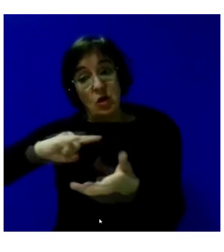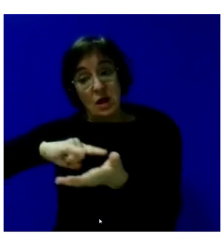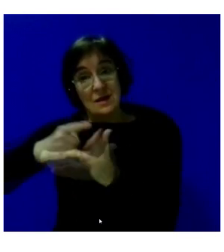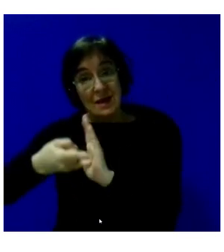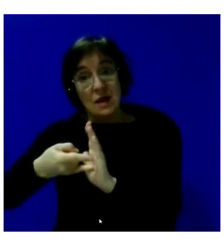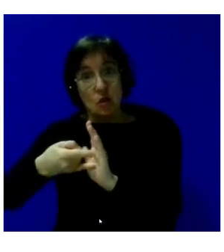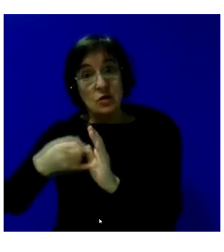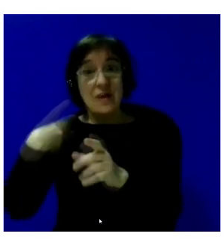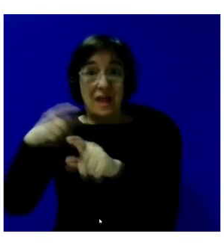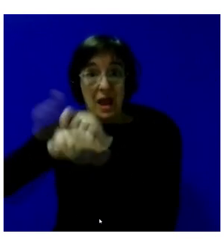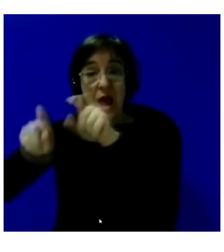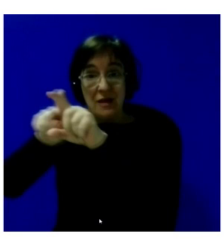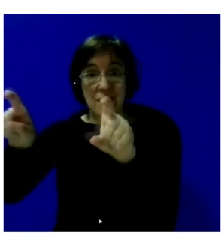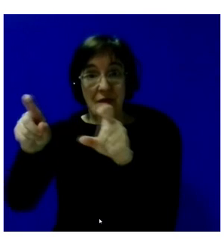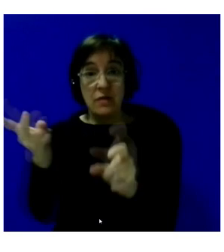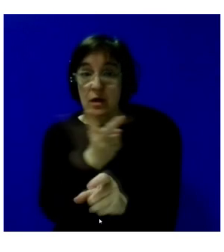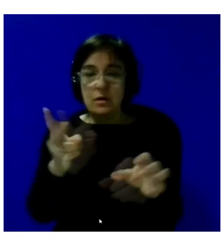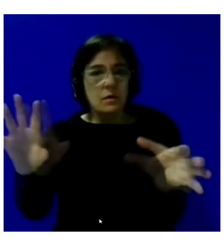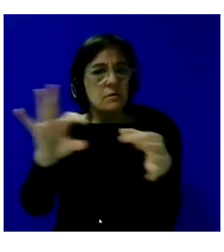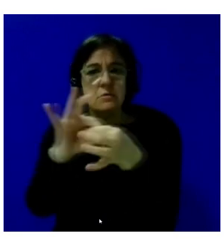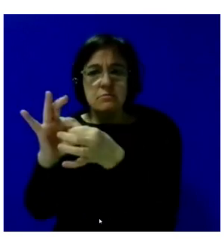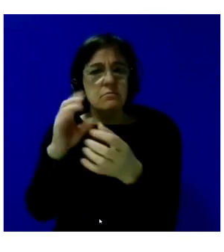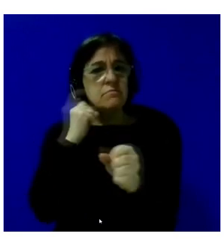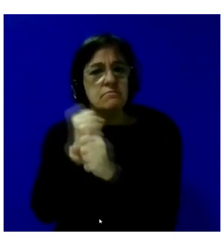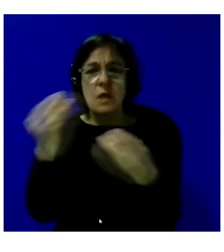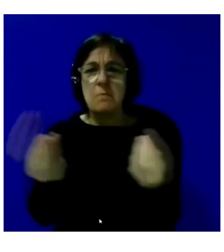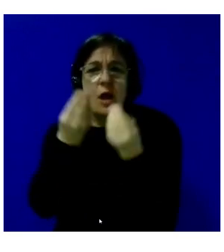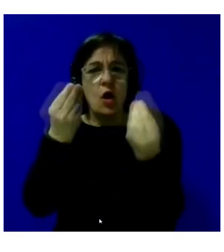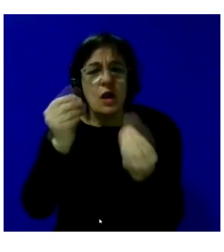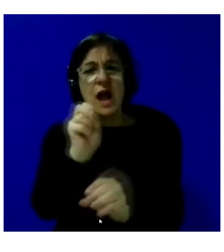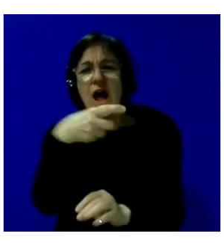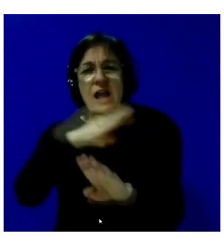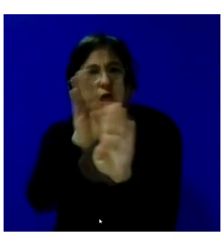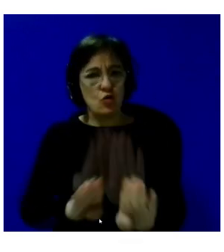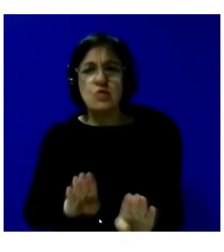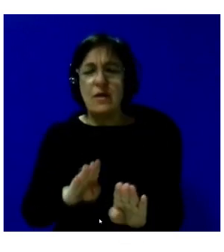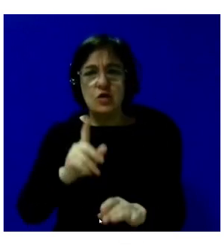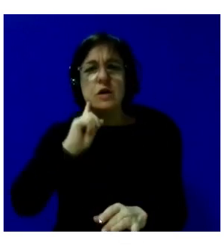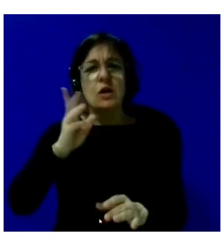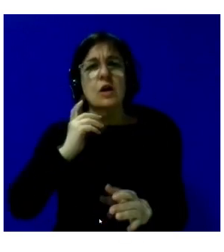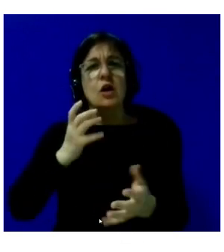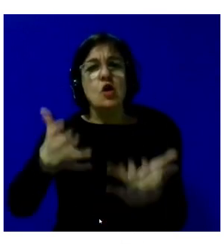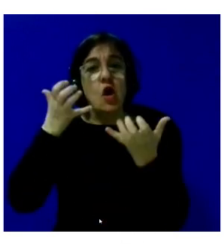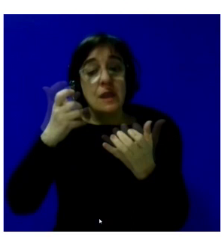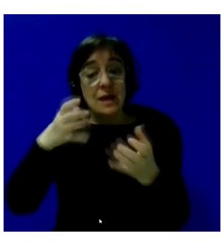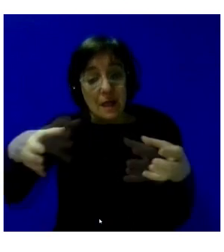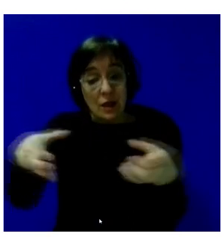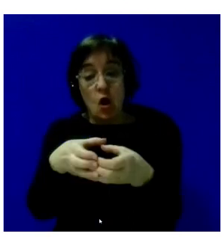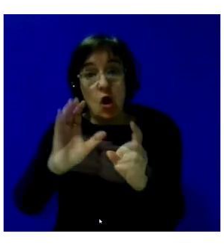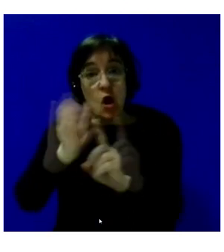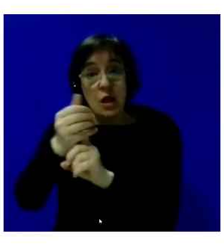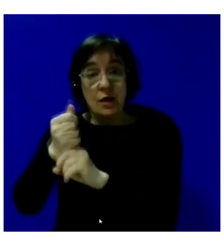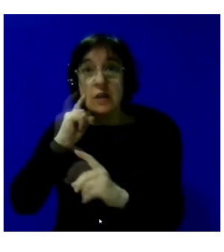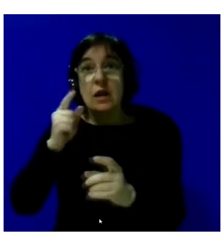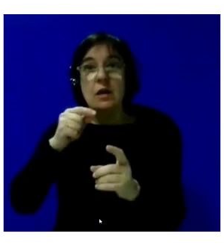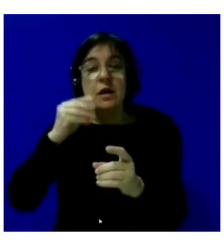Plena Inclusión, estoy seguro de que vamos a mejorar estos resultados y conseguir que este colectivo encuentre su sitio